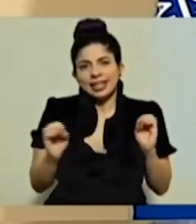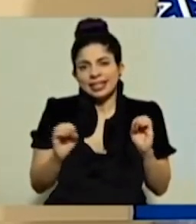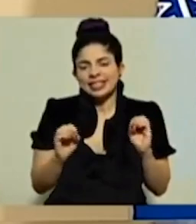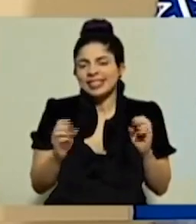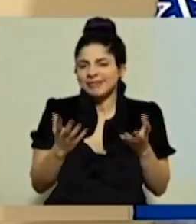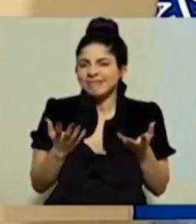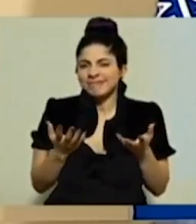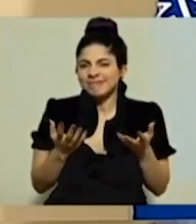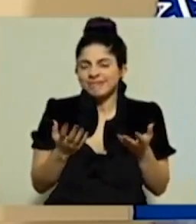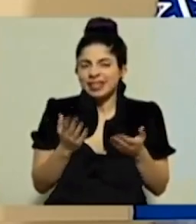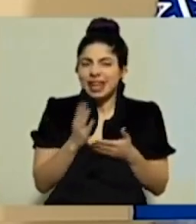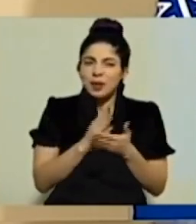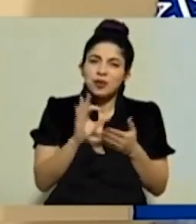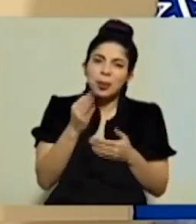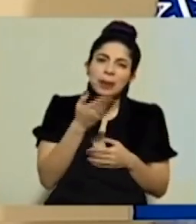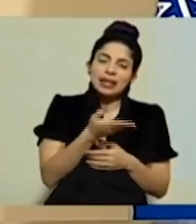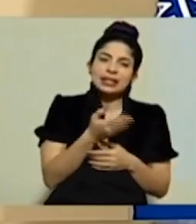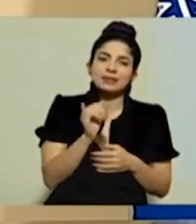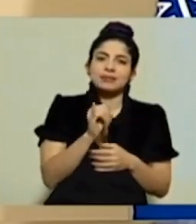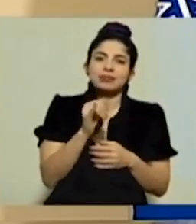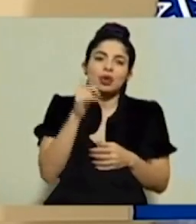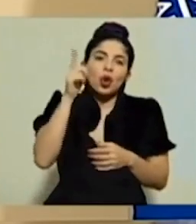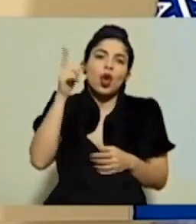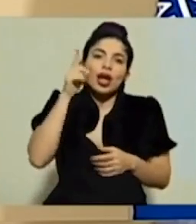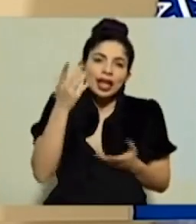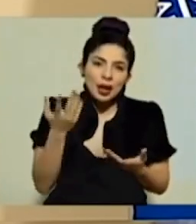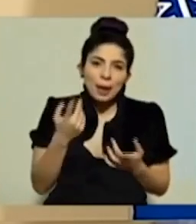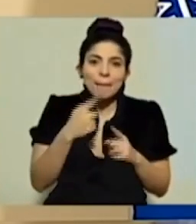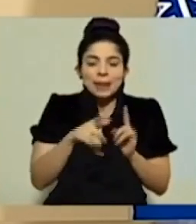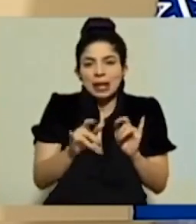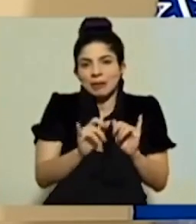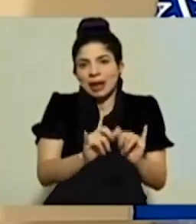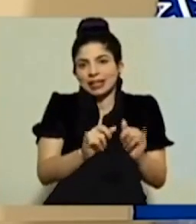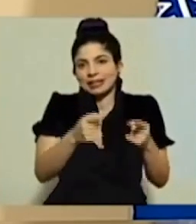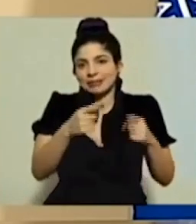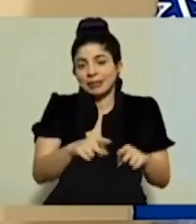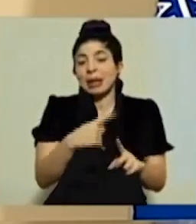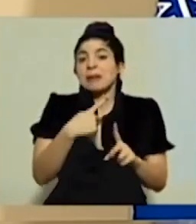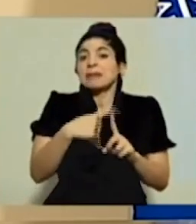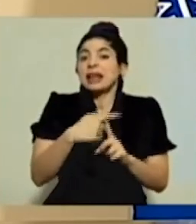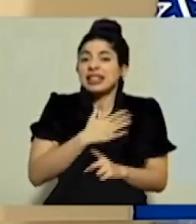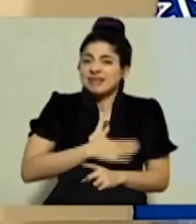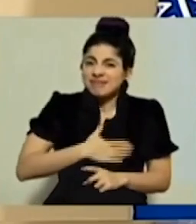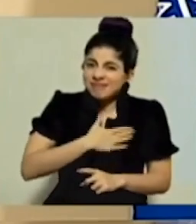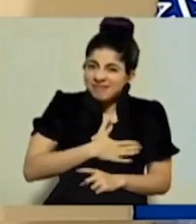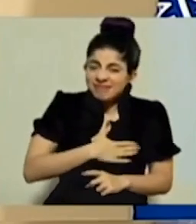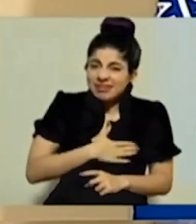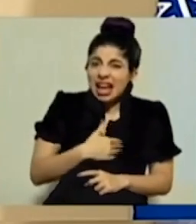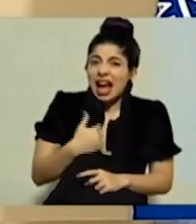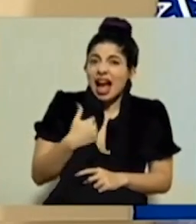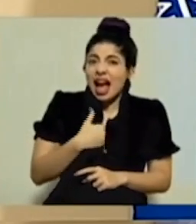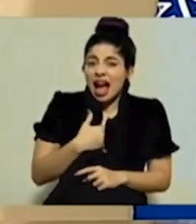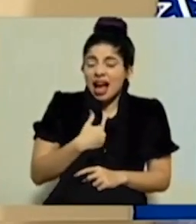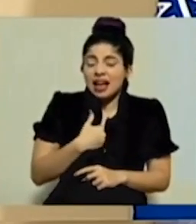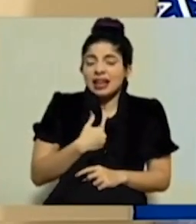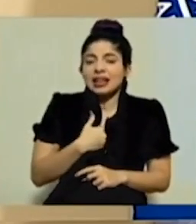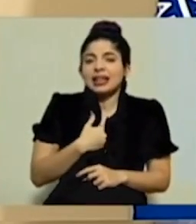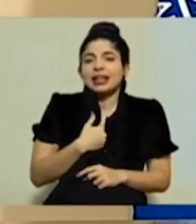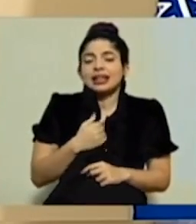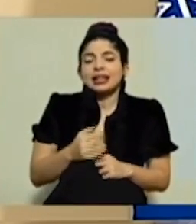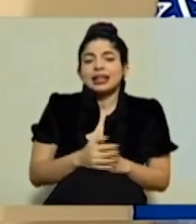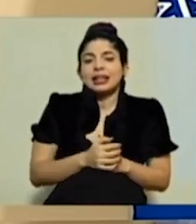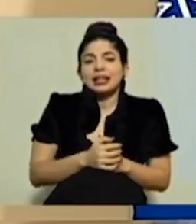Es en cierta forma una conclusión lógica, pero así es y todavía lamentablemente tenemos una cantidad de